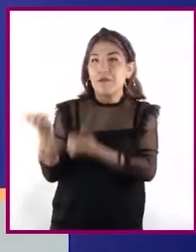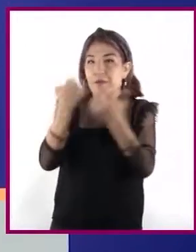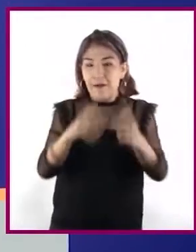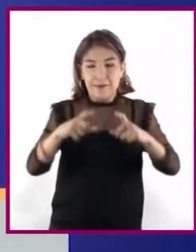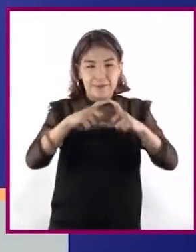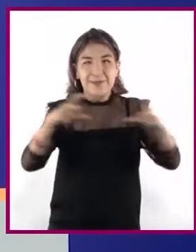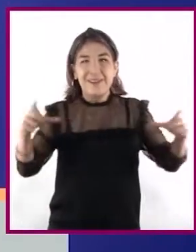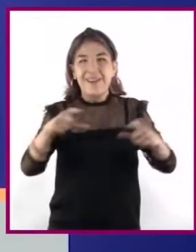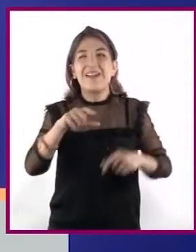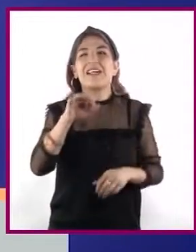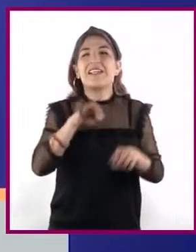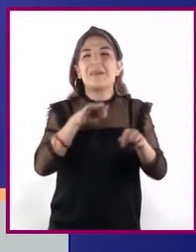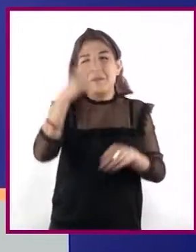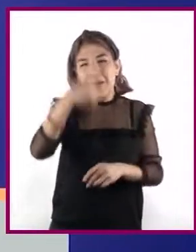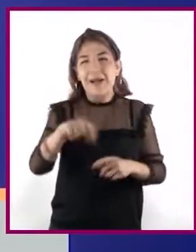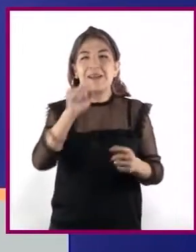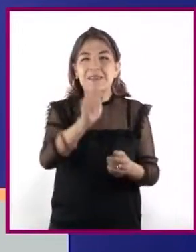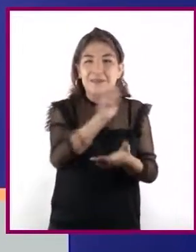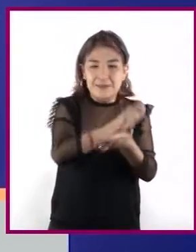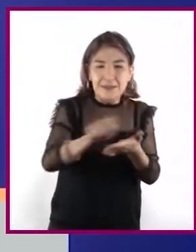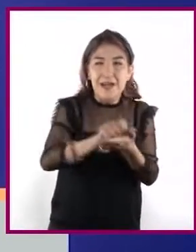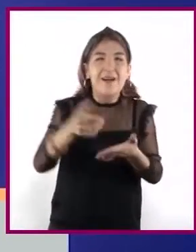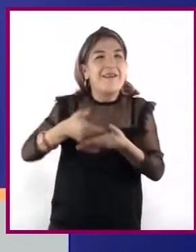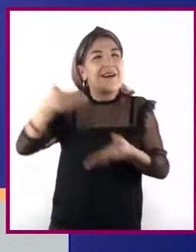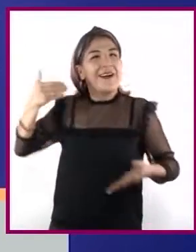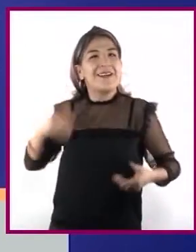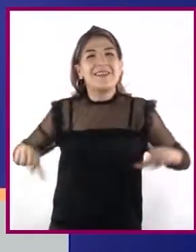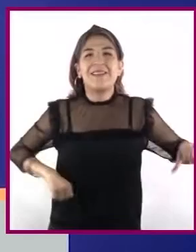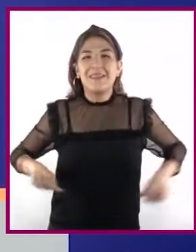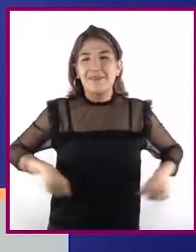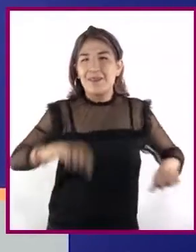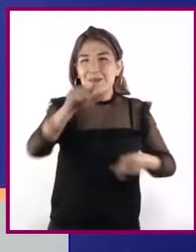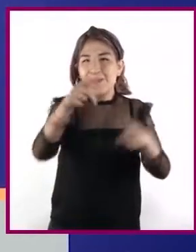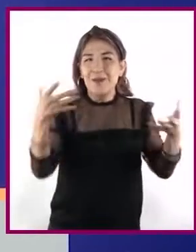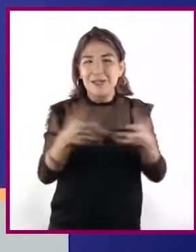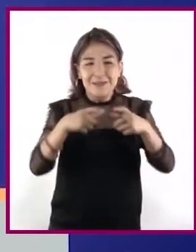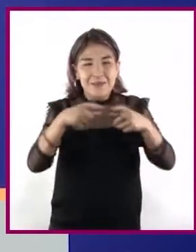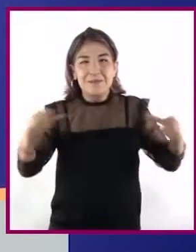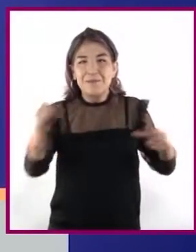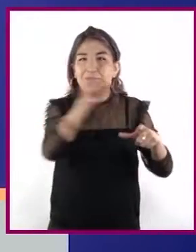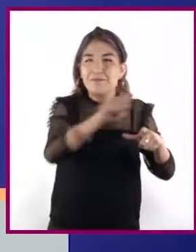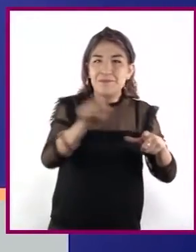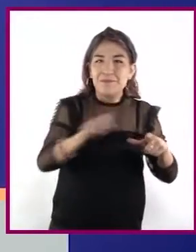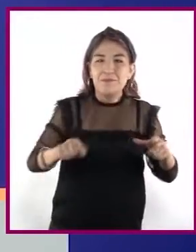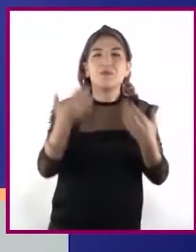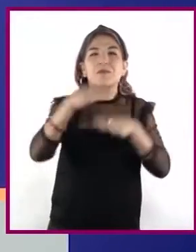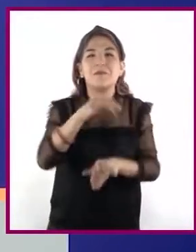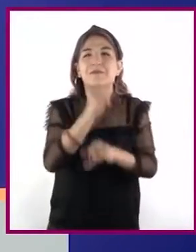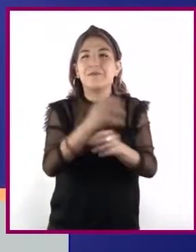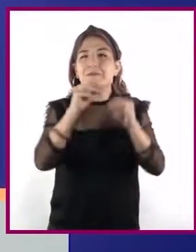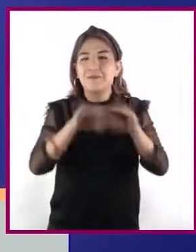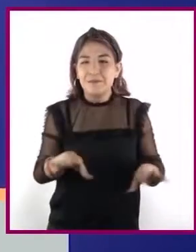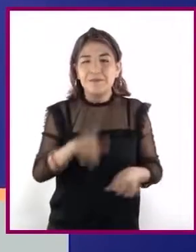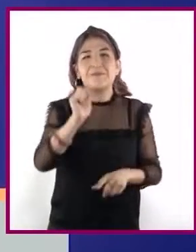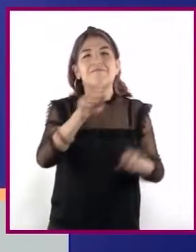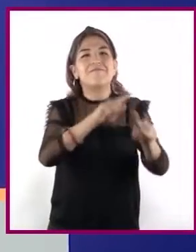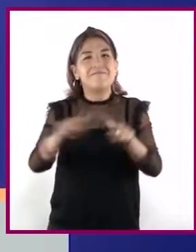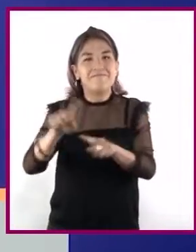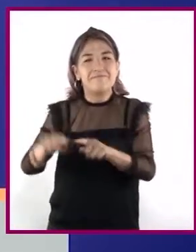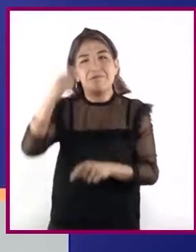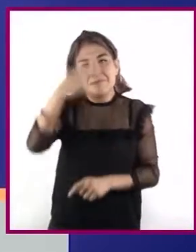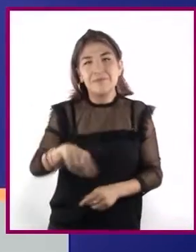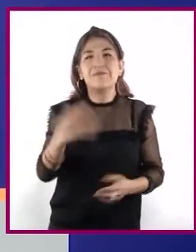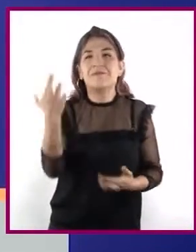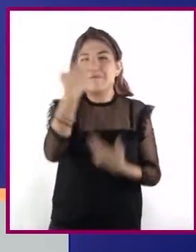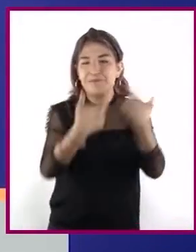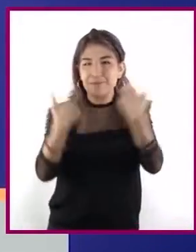pueden ser las que ustedes han realizado en otros trabajos de investigación en las que registraron información de diferentes fuentes de